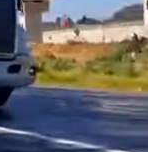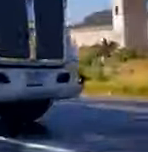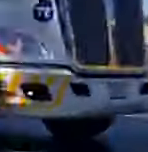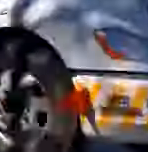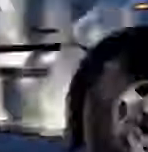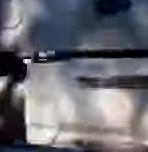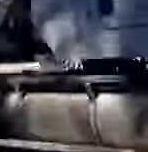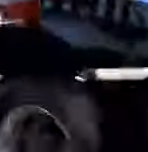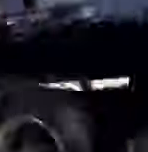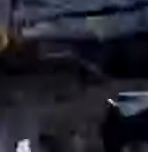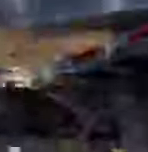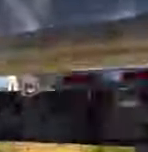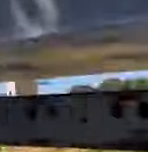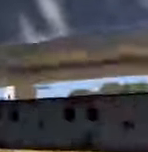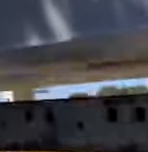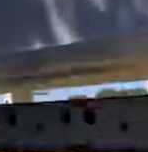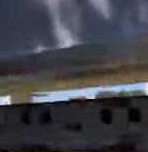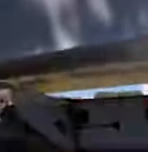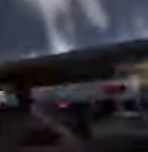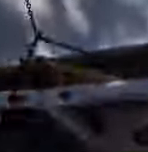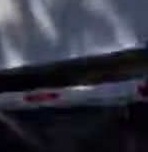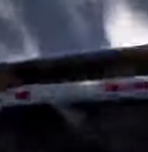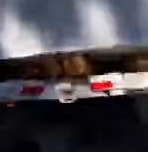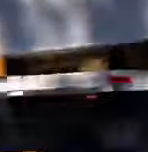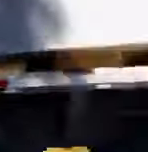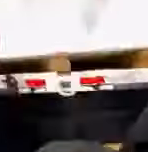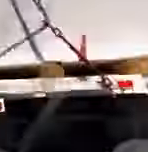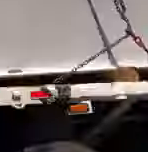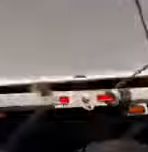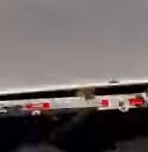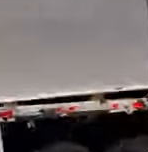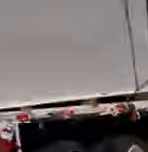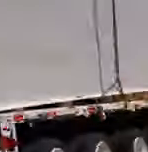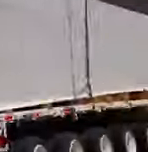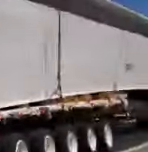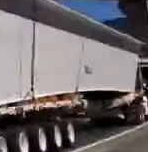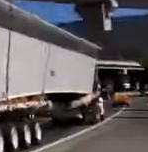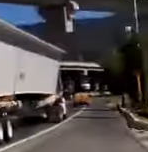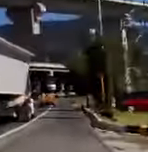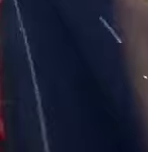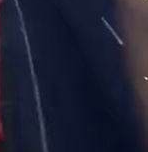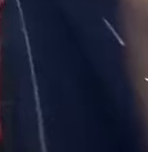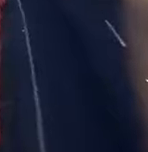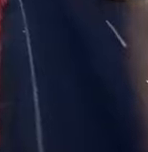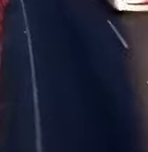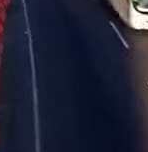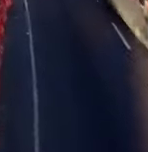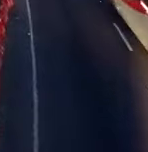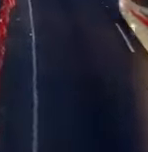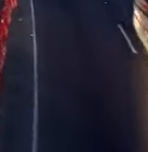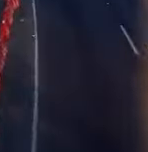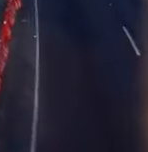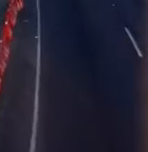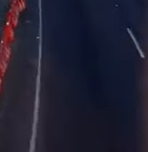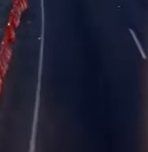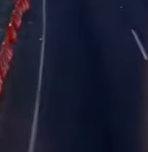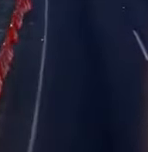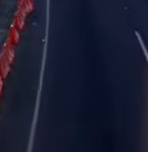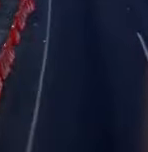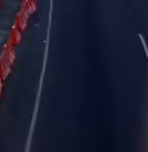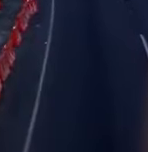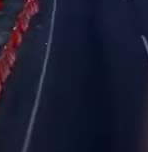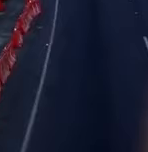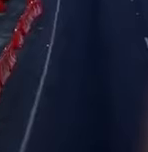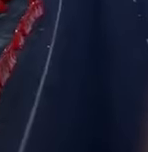viaducto. Continúa el envío desde Guadalajara de las siguientes secciones prefabricadas, mismas que se depositan a un costado de la autopista